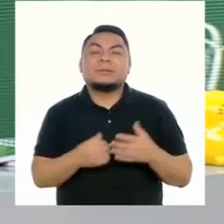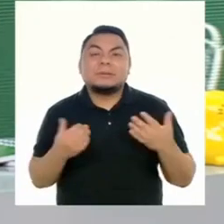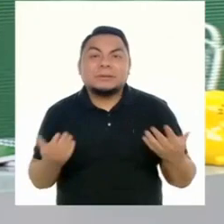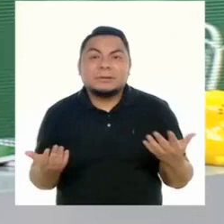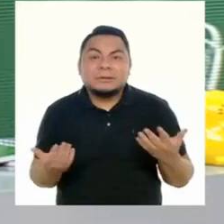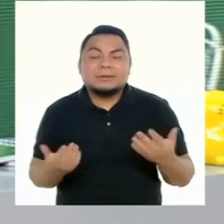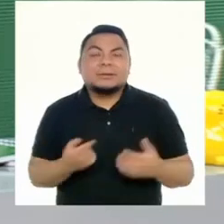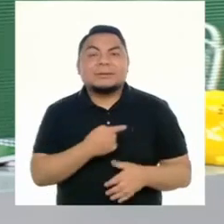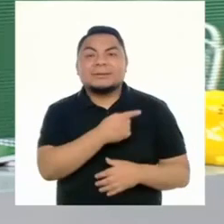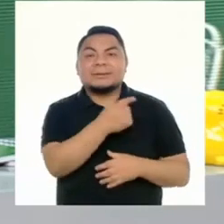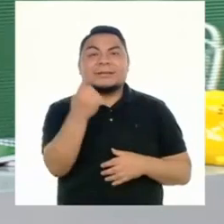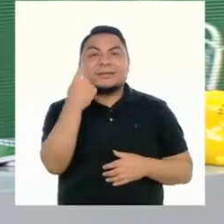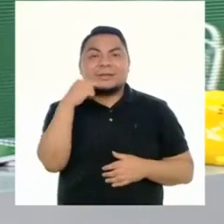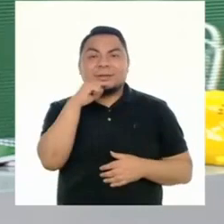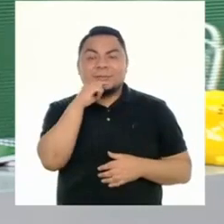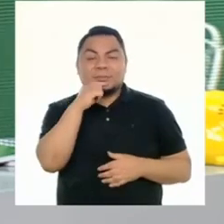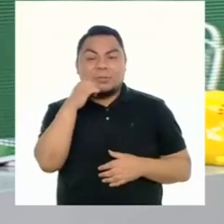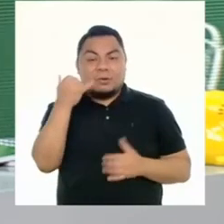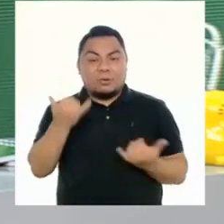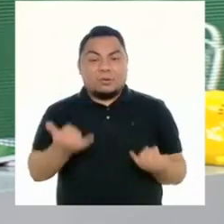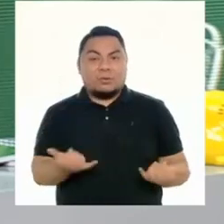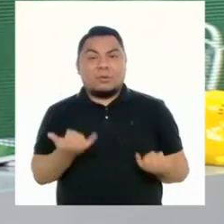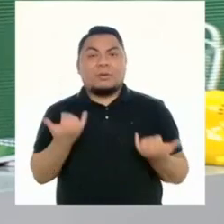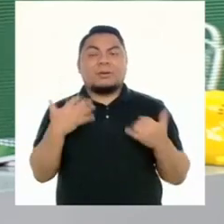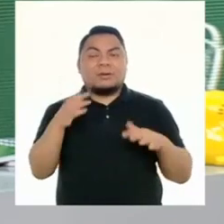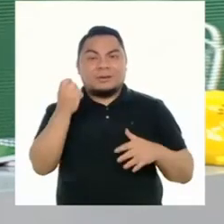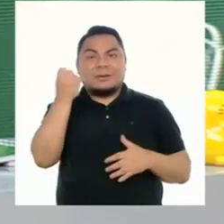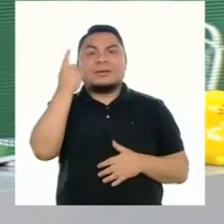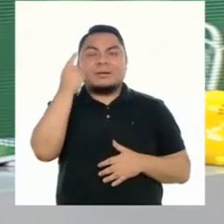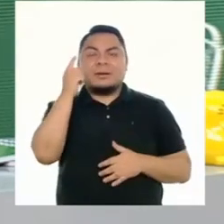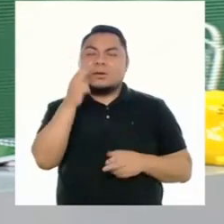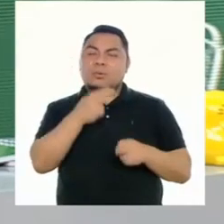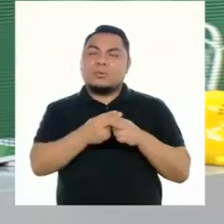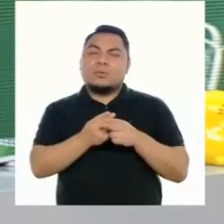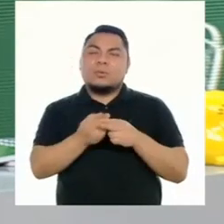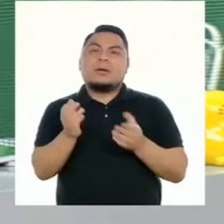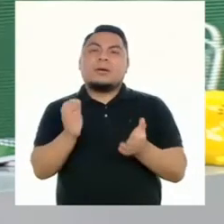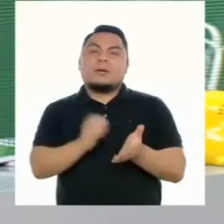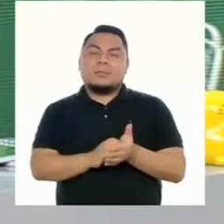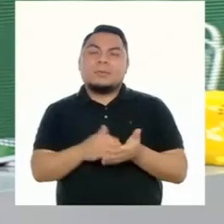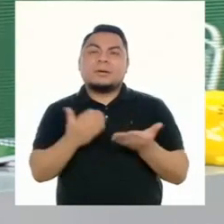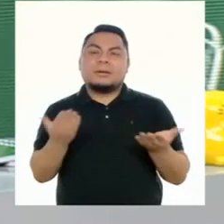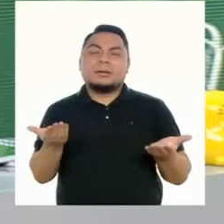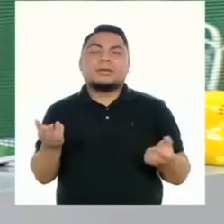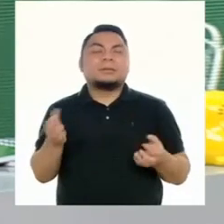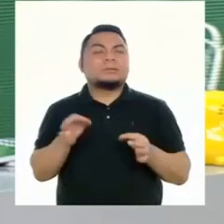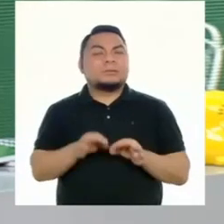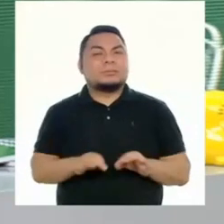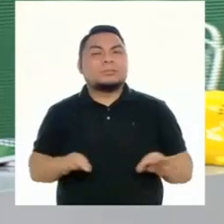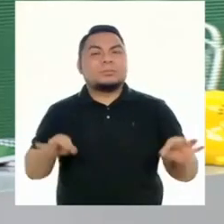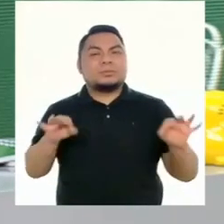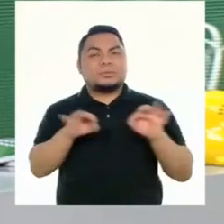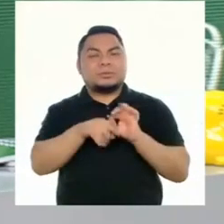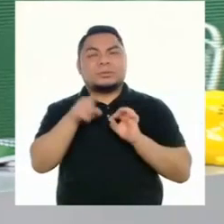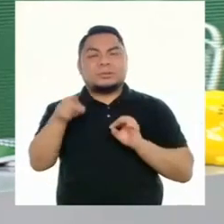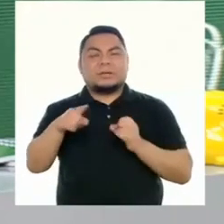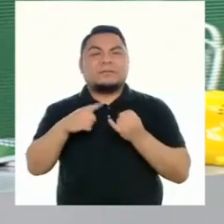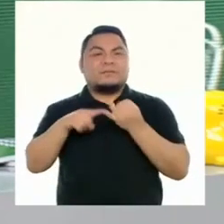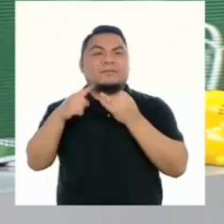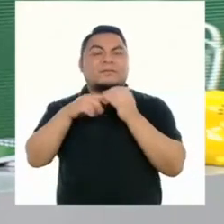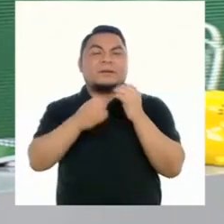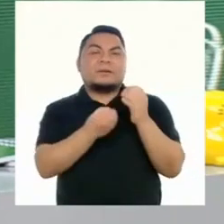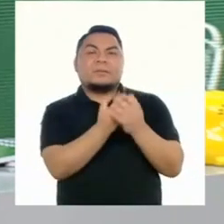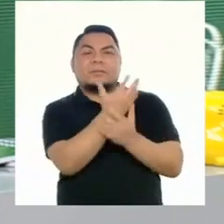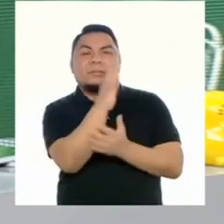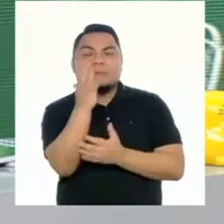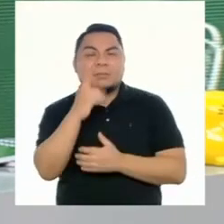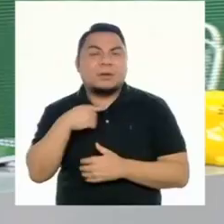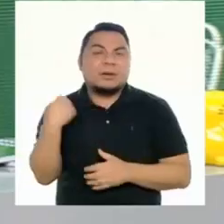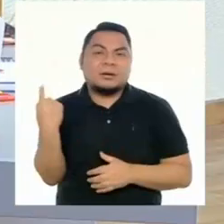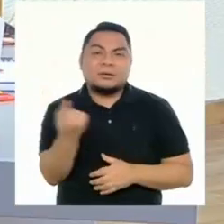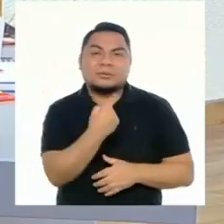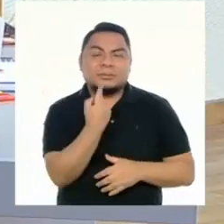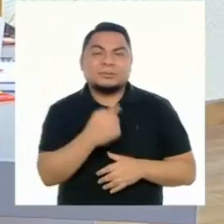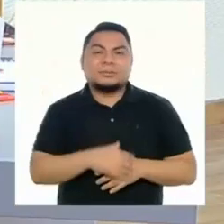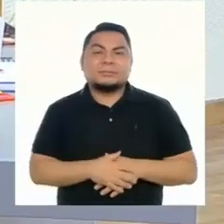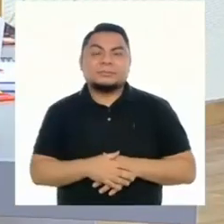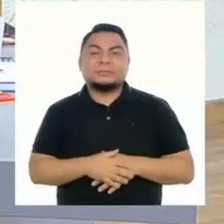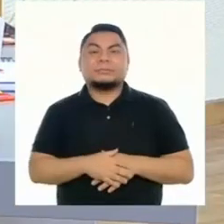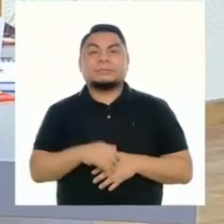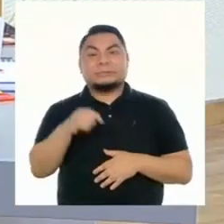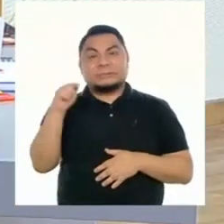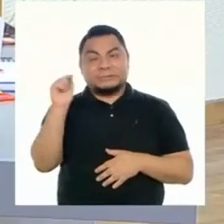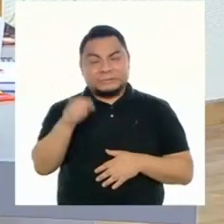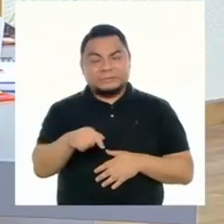Bueno, chicas y chicos, el día de hoy hemos descubierto un poco más acerca de lo importante que es la biodiversidad para todos.